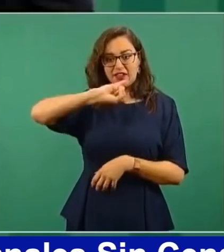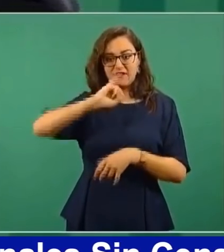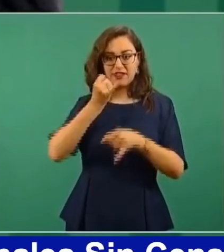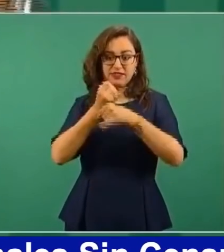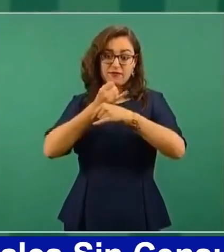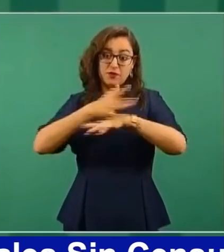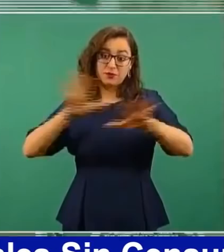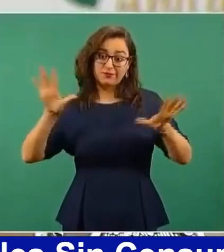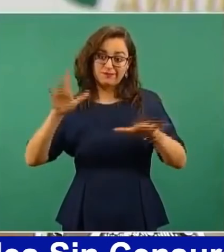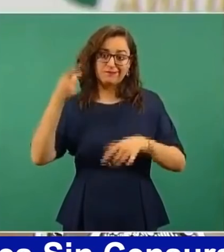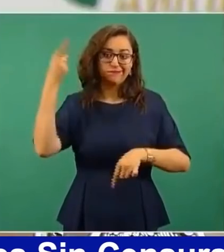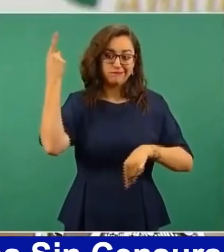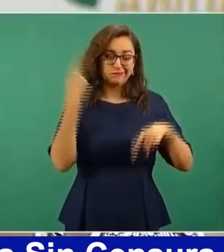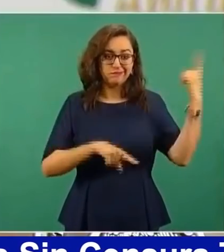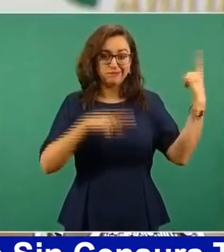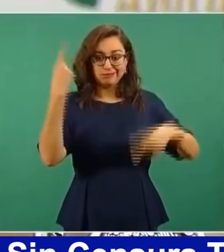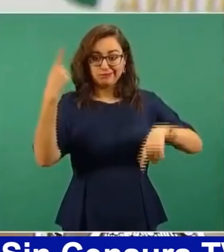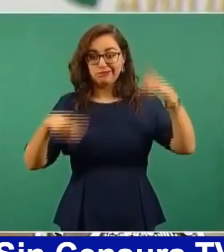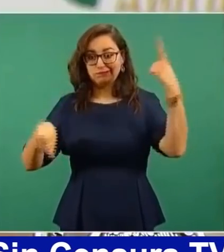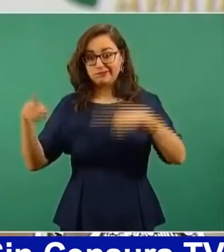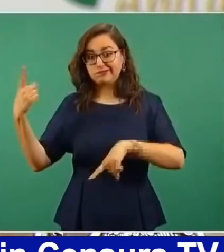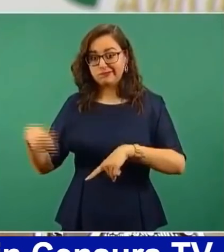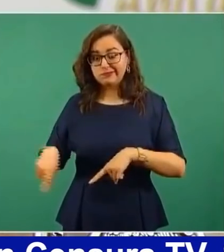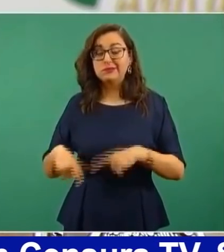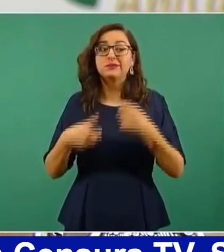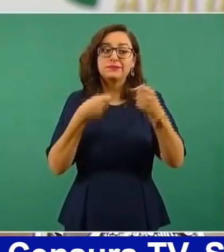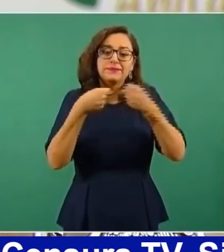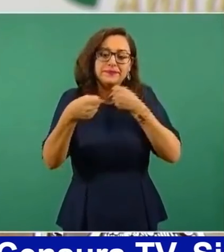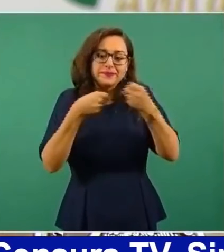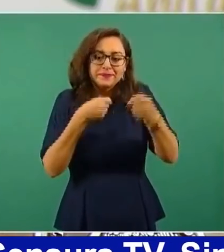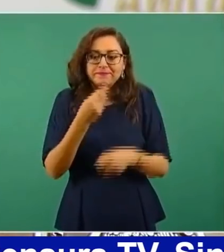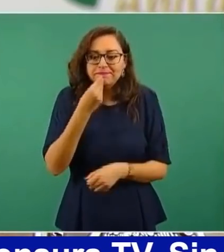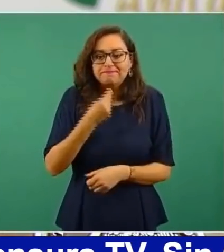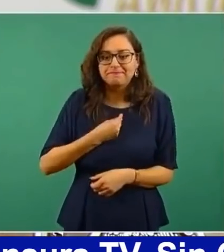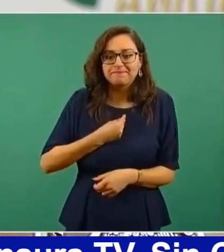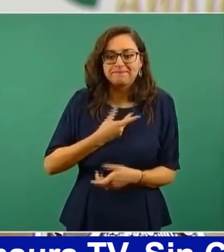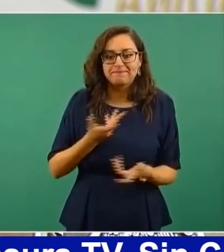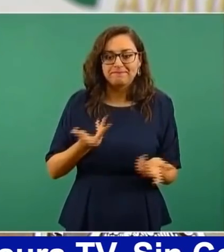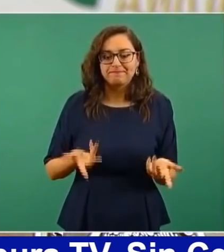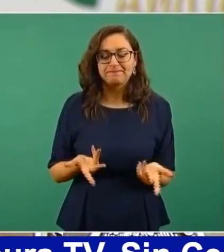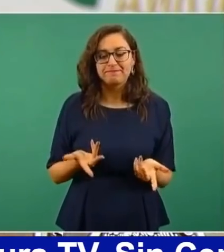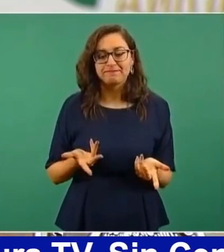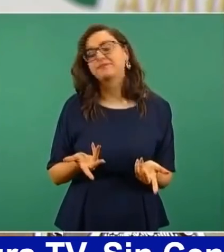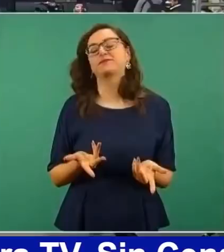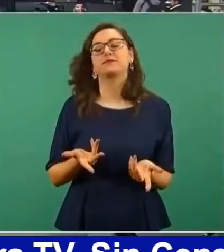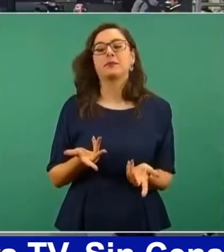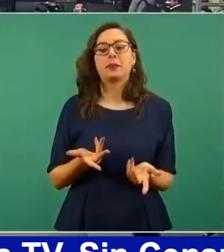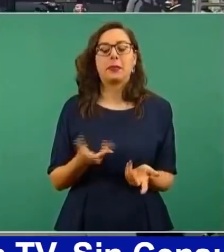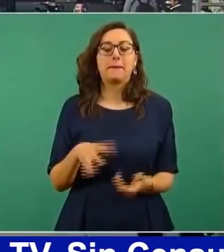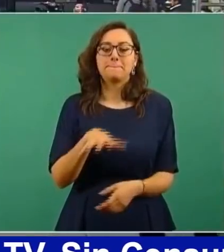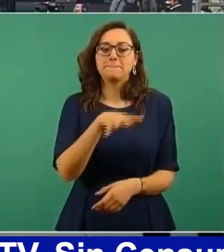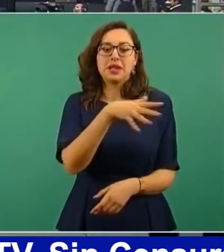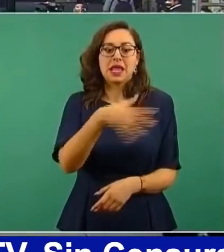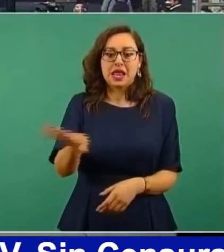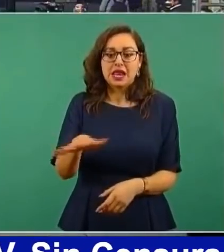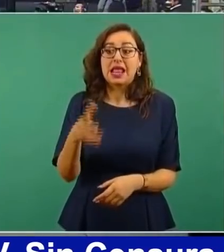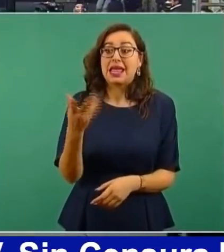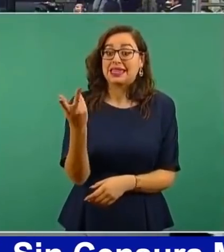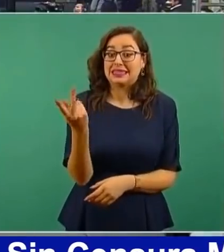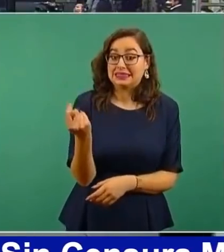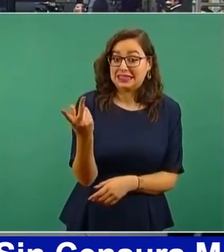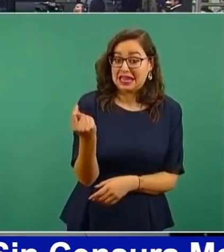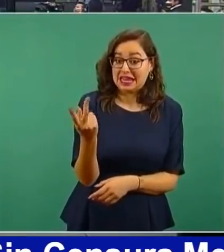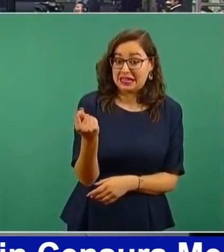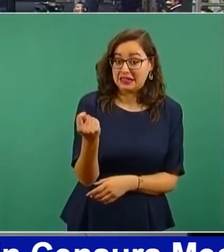Y por lo general, incluso hay medios, sobre todo las televisoras, que en la